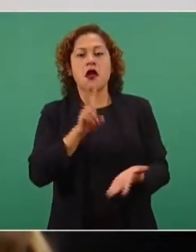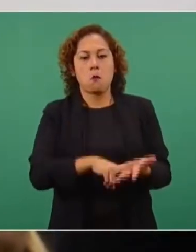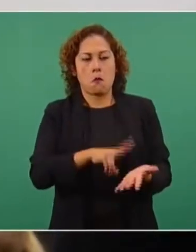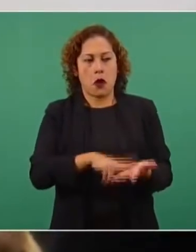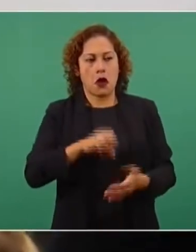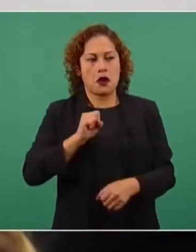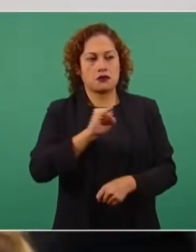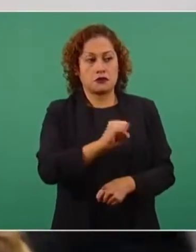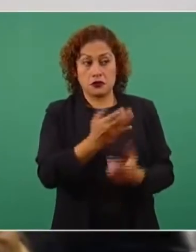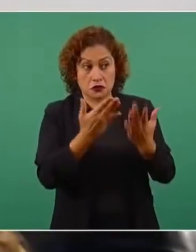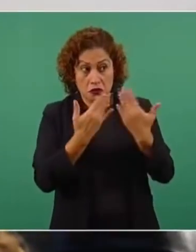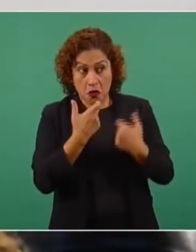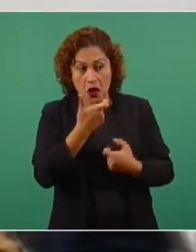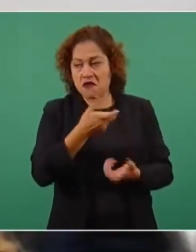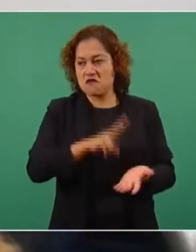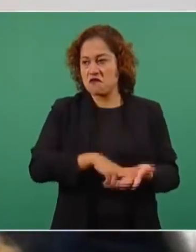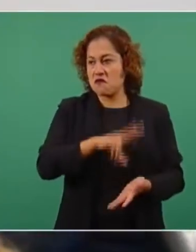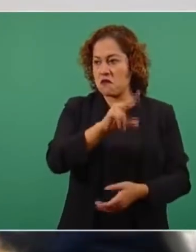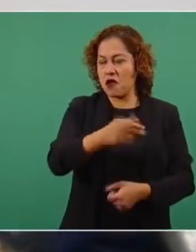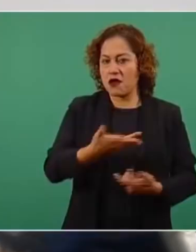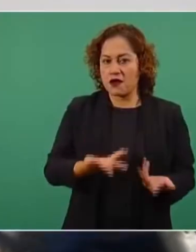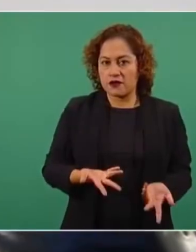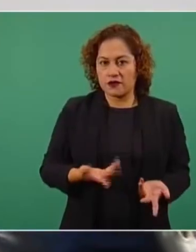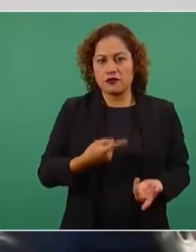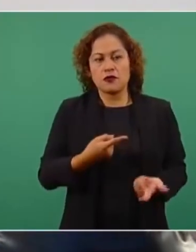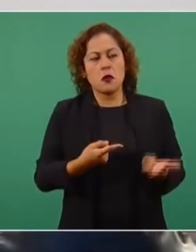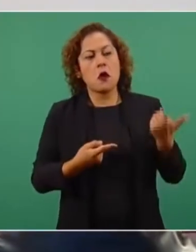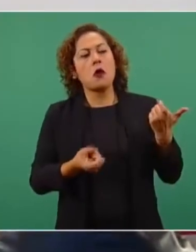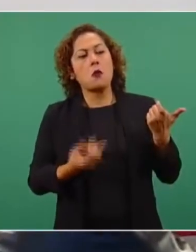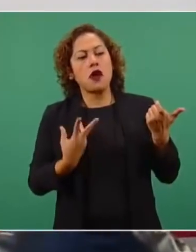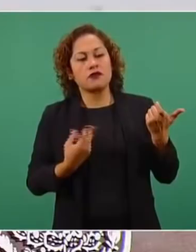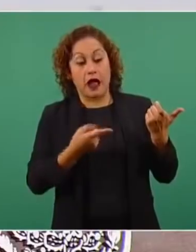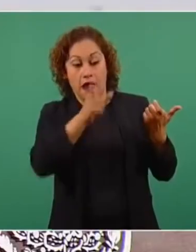cuánto tienes, cuánto vales.